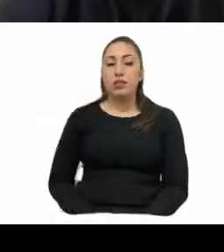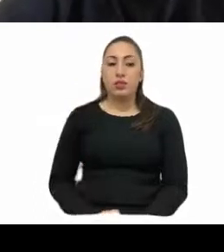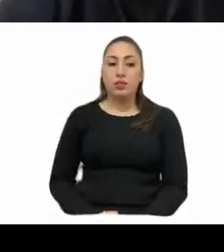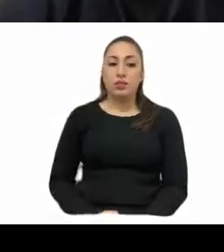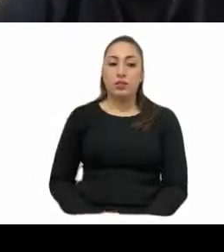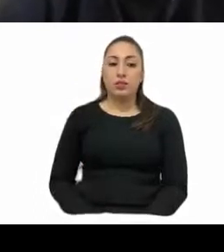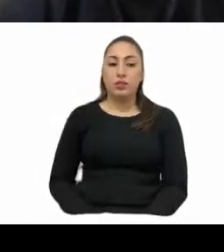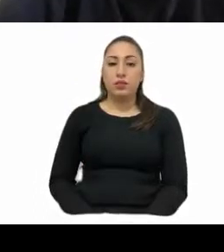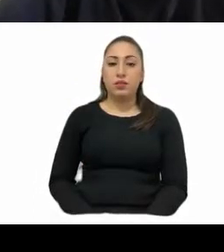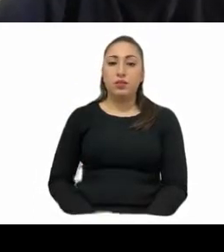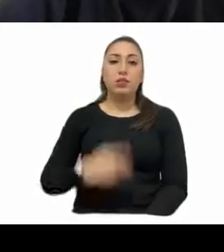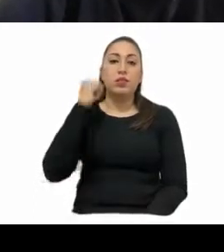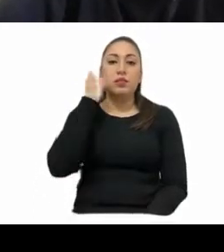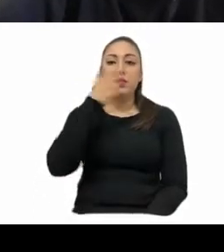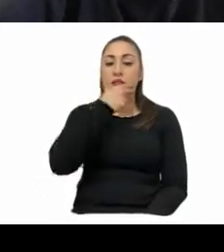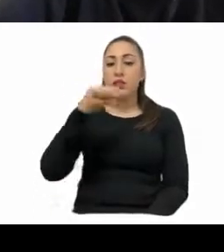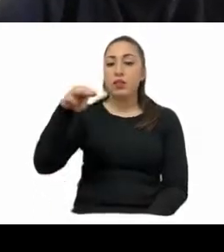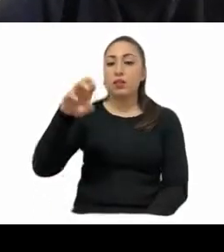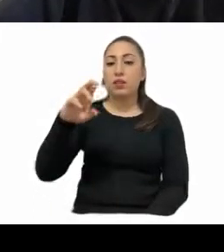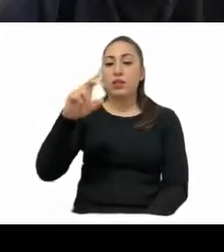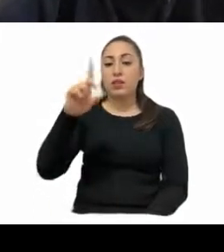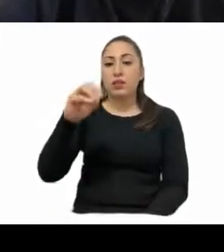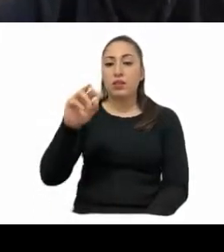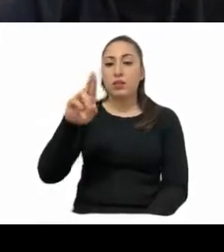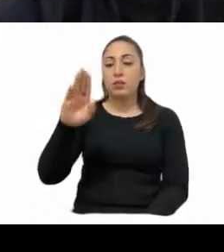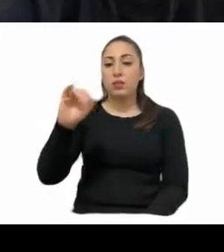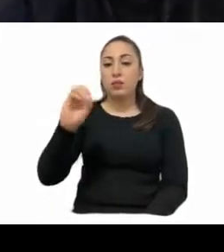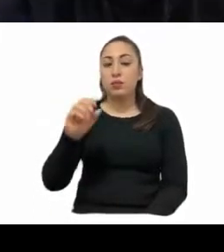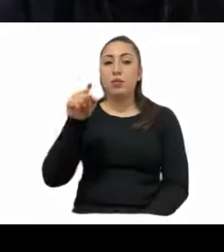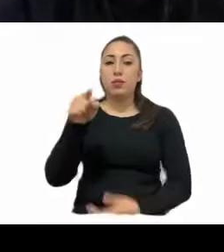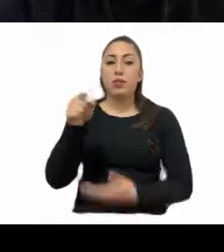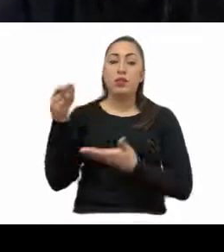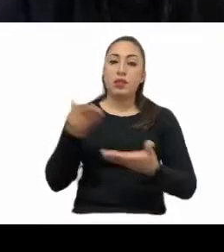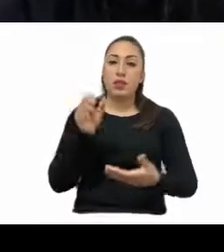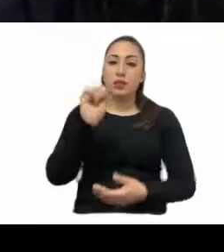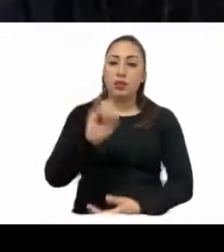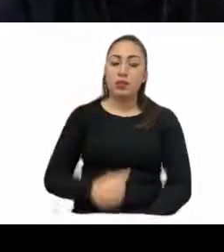Diputado Ricardo Rubio. Diputado Ricardo Rubio presente.